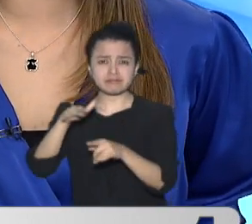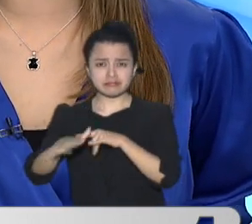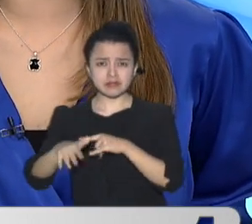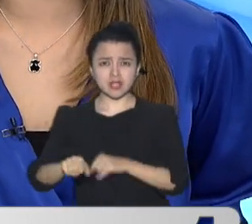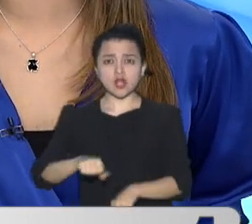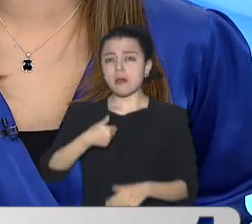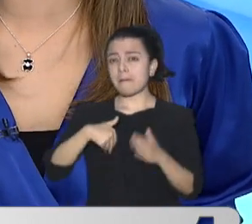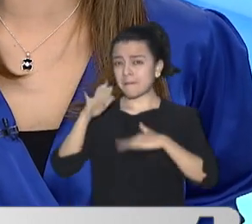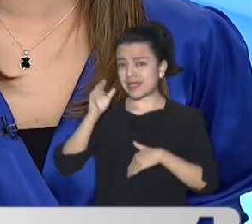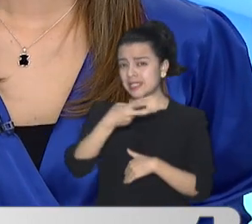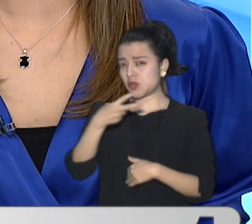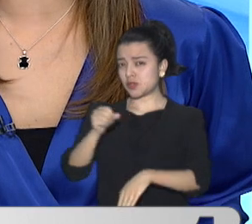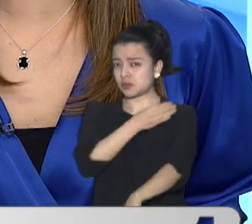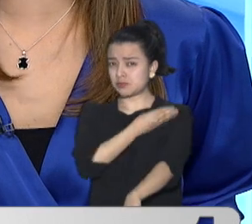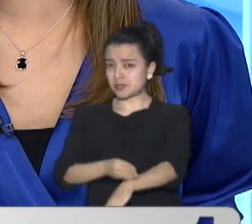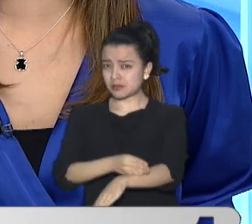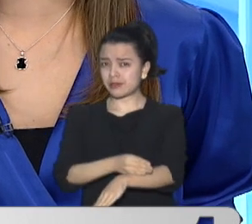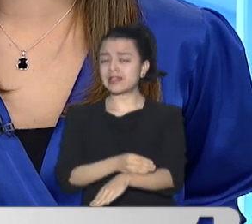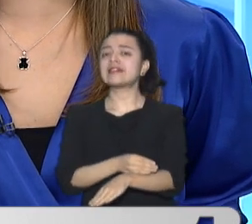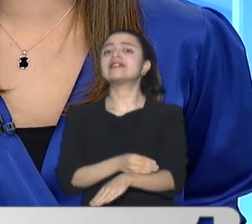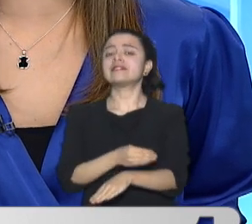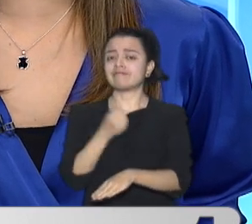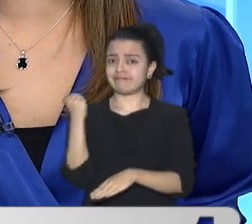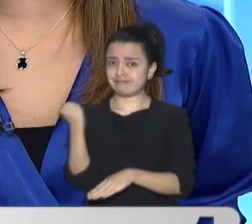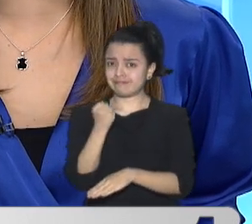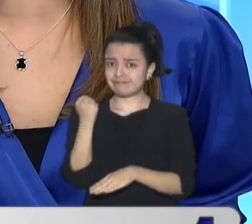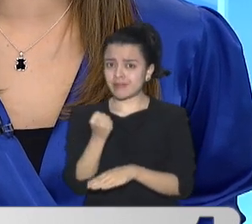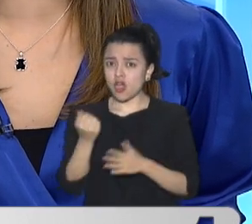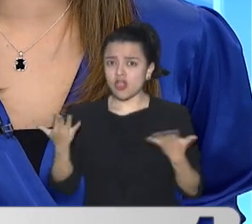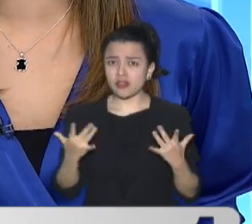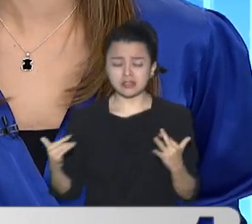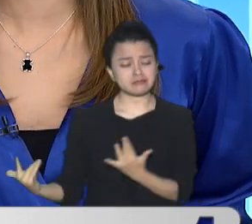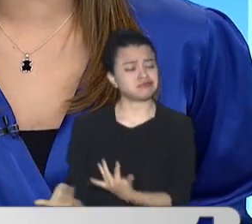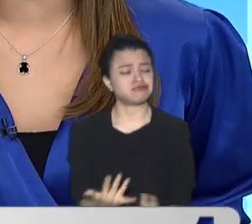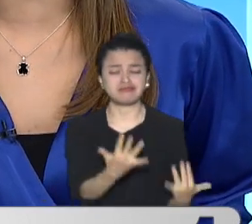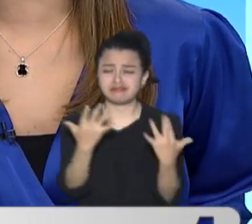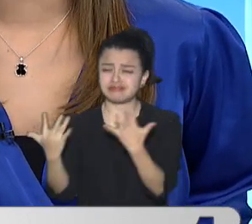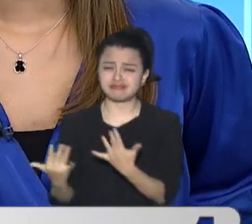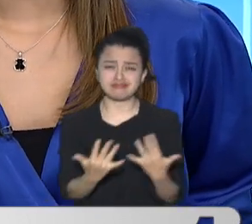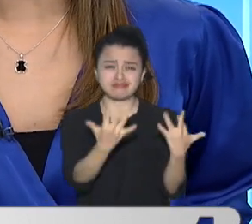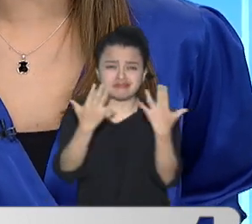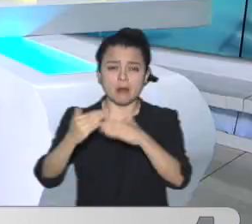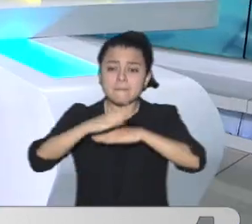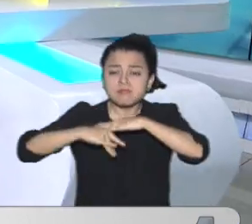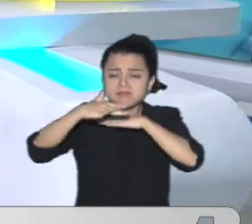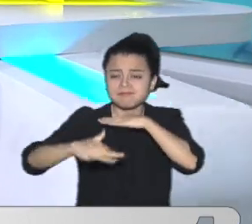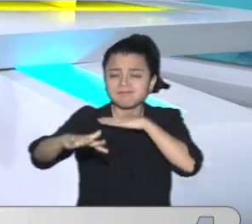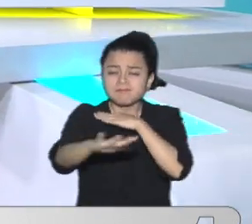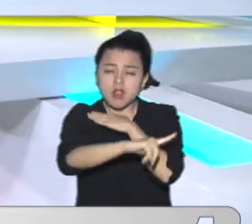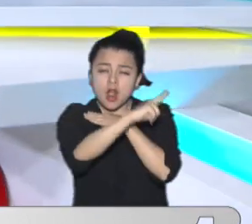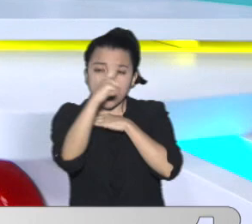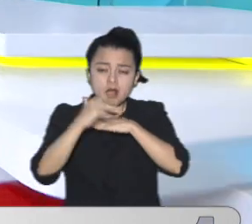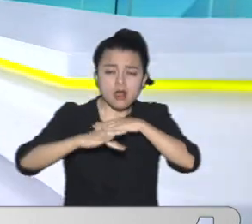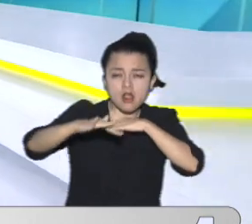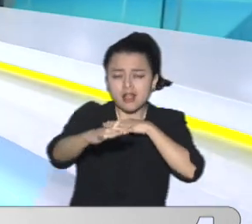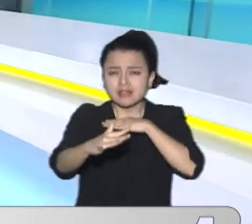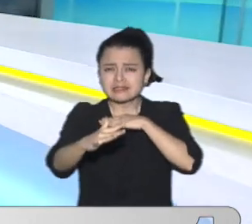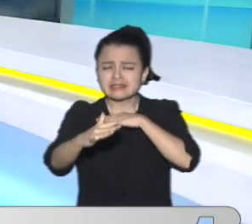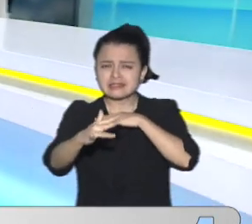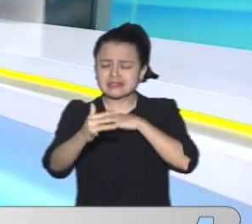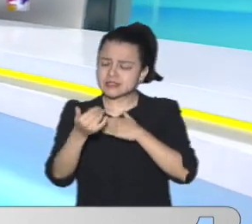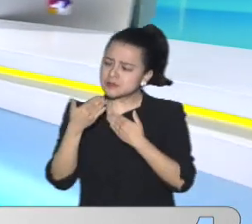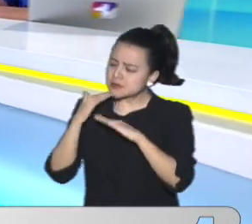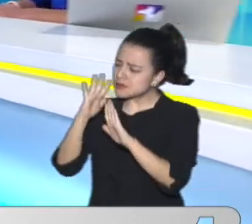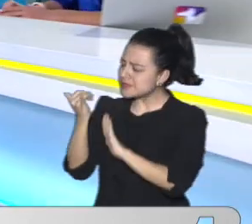200 millones De pesos Deja un voraz Incendio En Playa Blanca Registrado En las últimas horas Tatiana Muy buenos días Ya se sabe Cuáles fueron Las